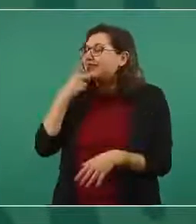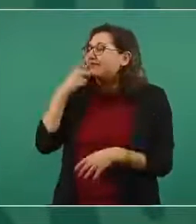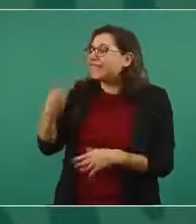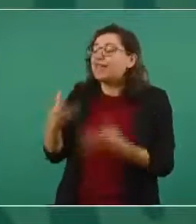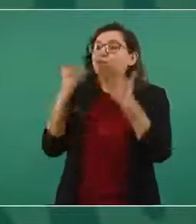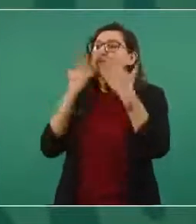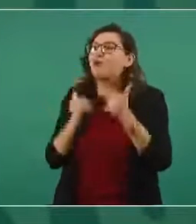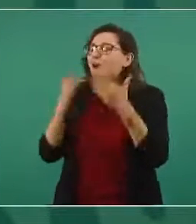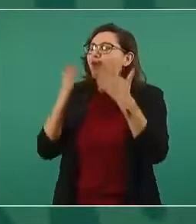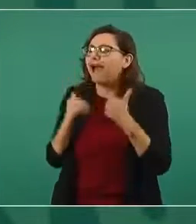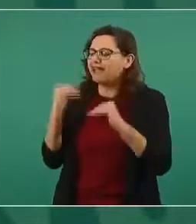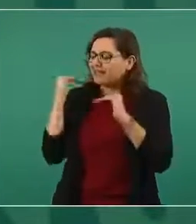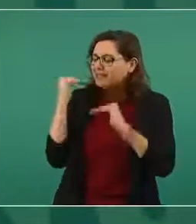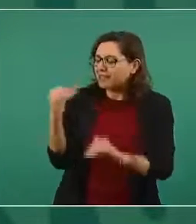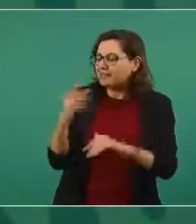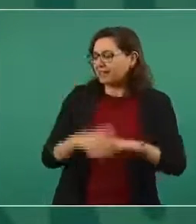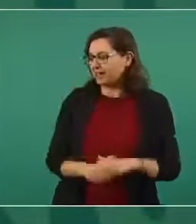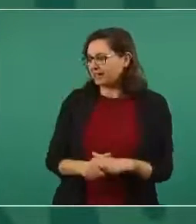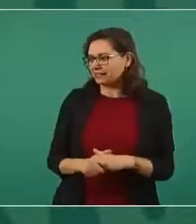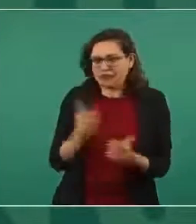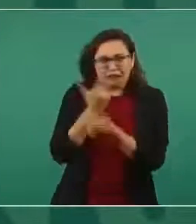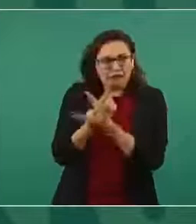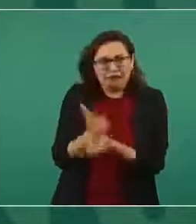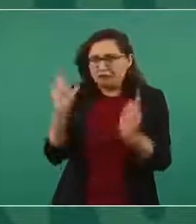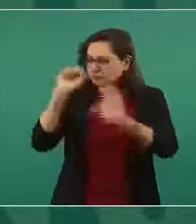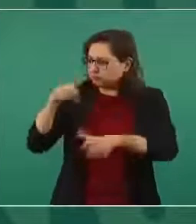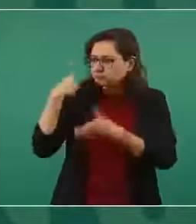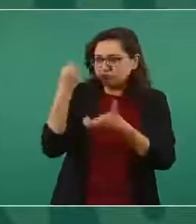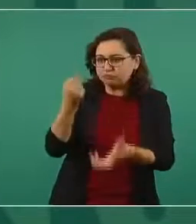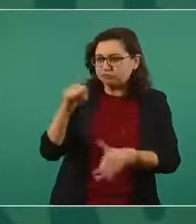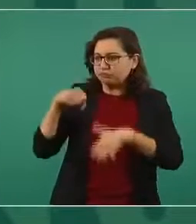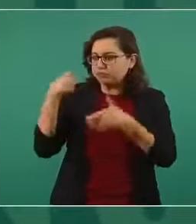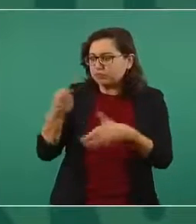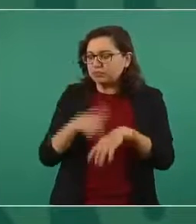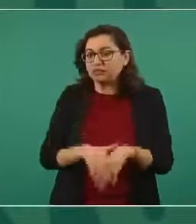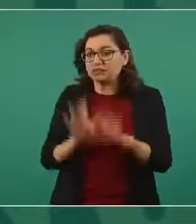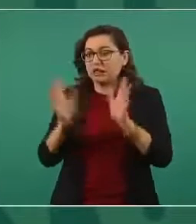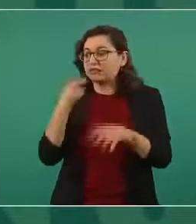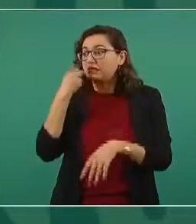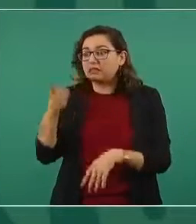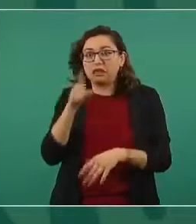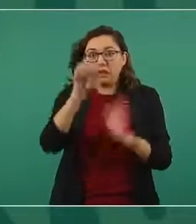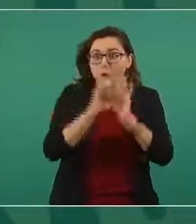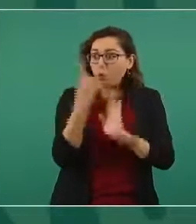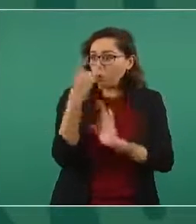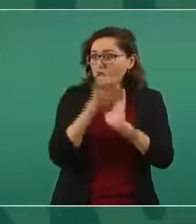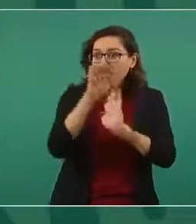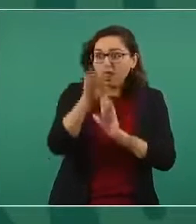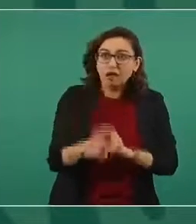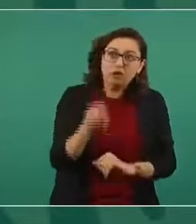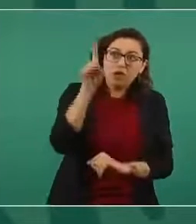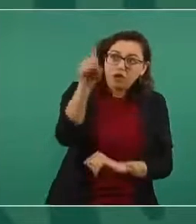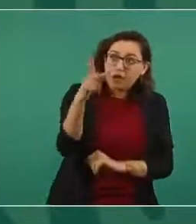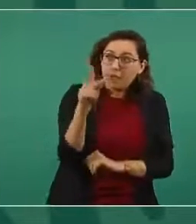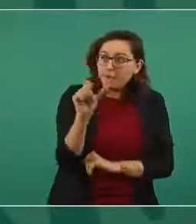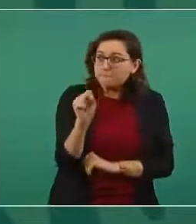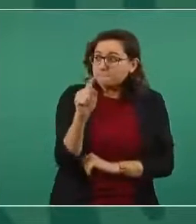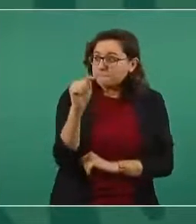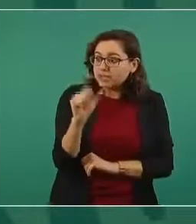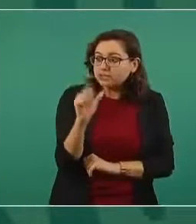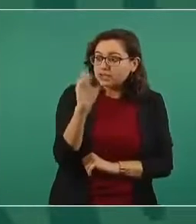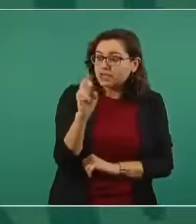el ejemplo de de pasta de concho bueno si o sea era